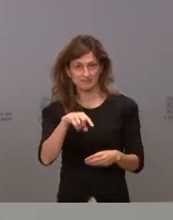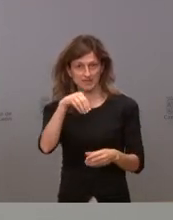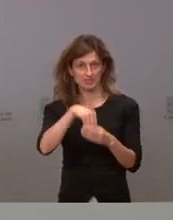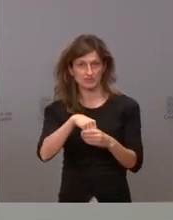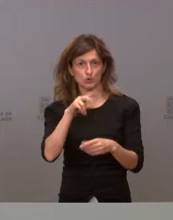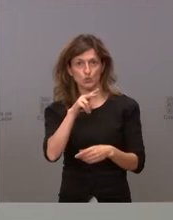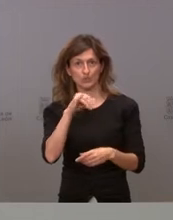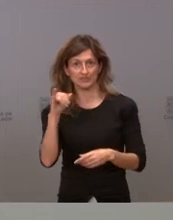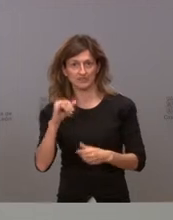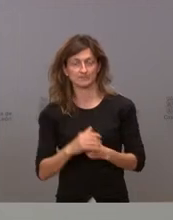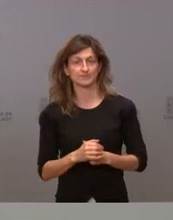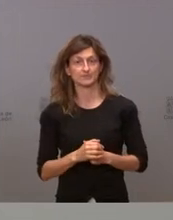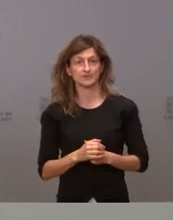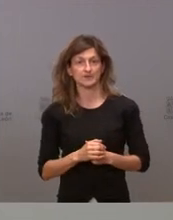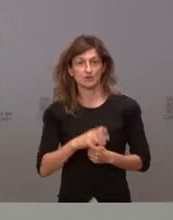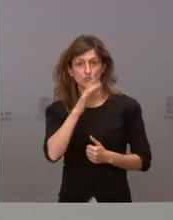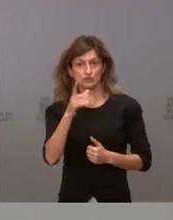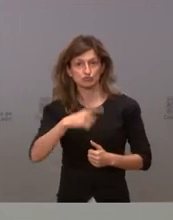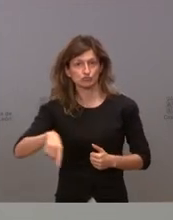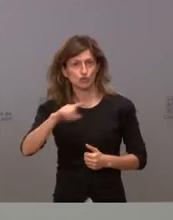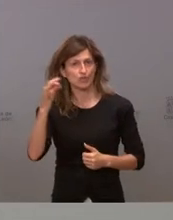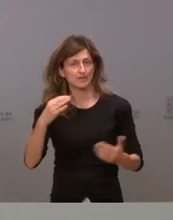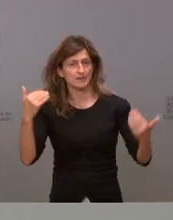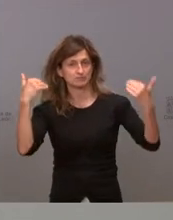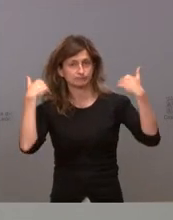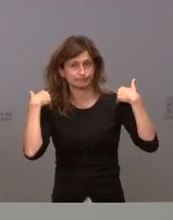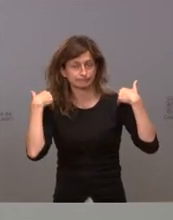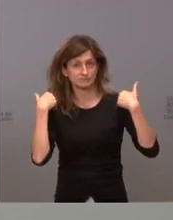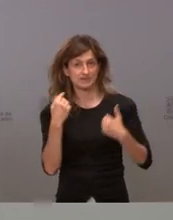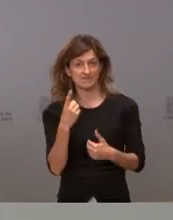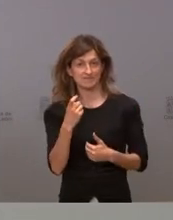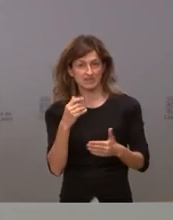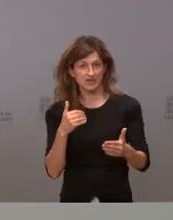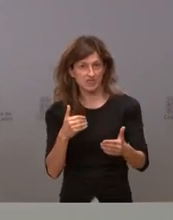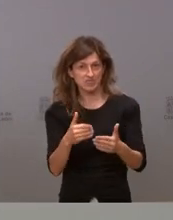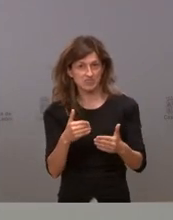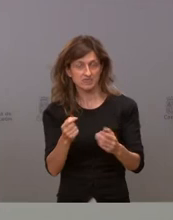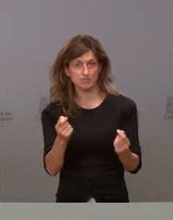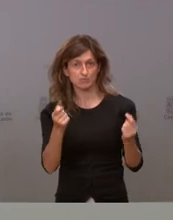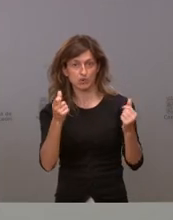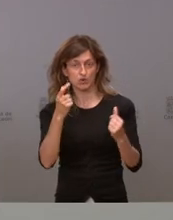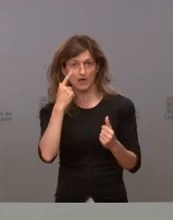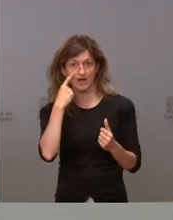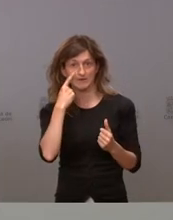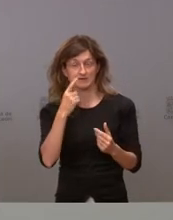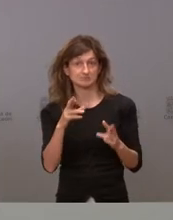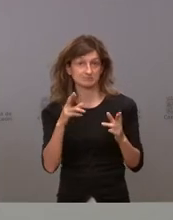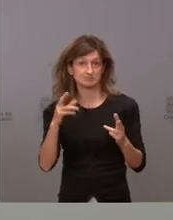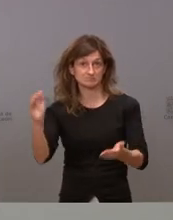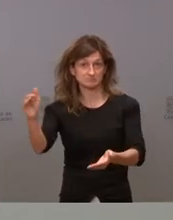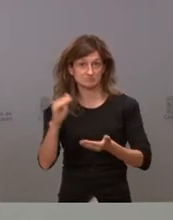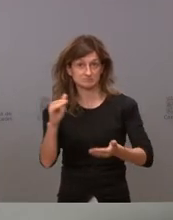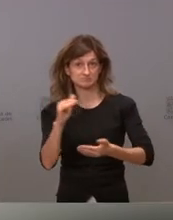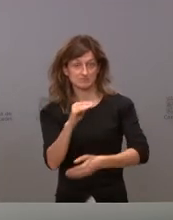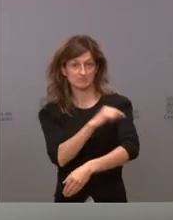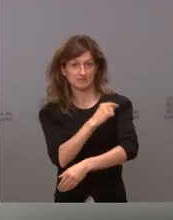UCI tenemos que ser responsables nos queda muy poco si nos llegan las dosis suficientes para acabar